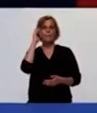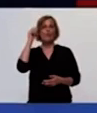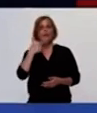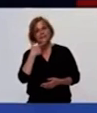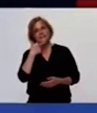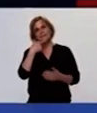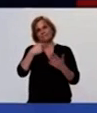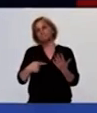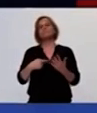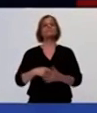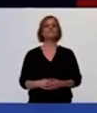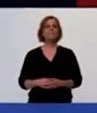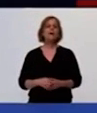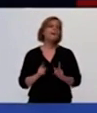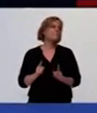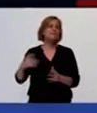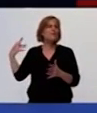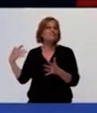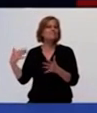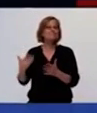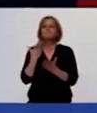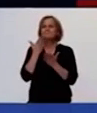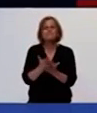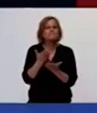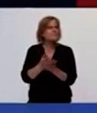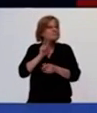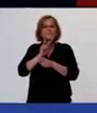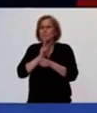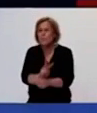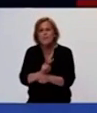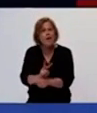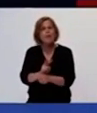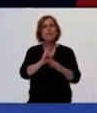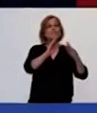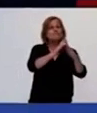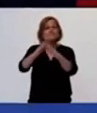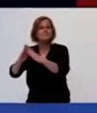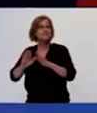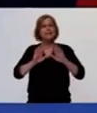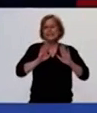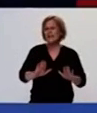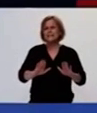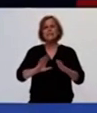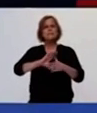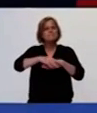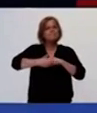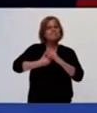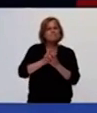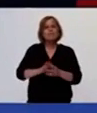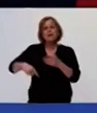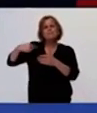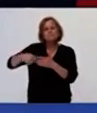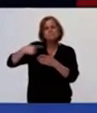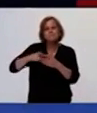Bueno, una vez más pedimos a la comunidad el cuidado, que nos quedemos en casa, que hagamos la higiene de manos, que